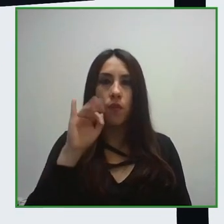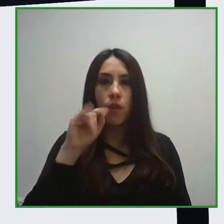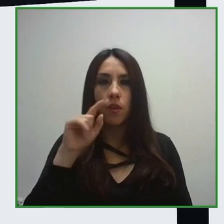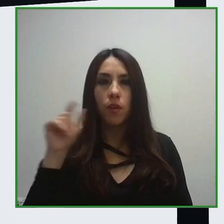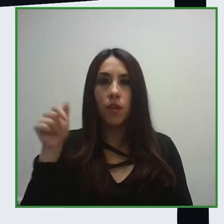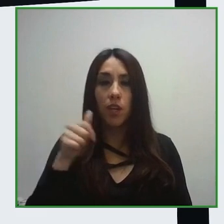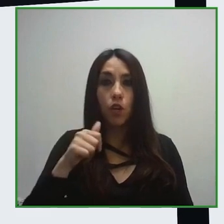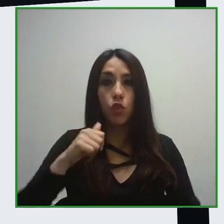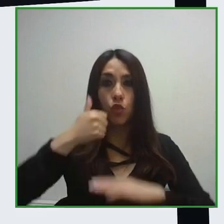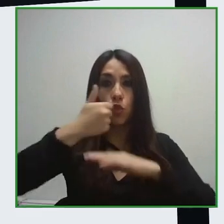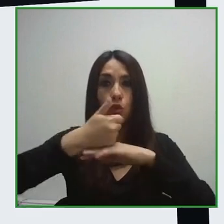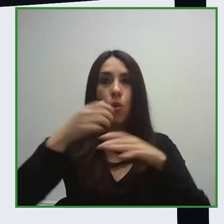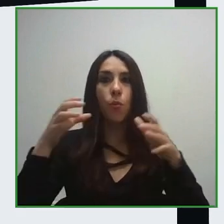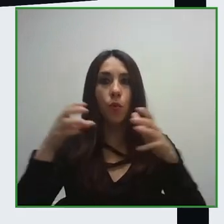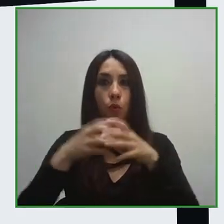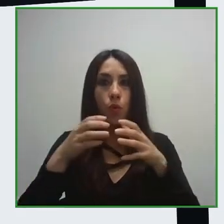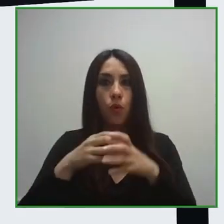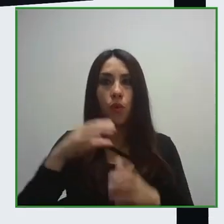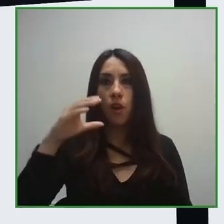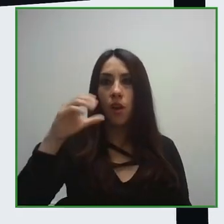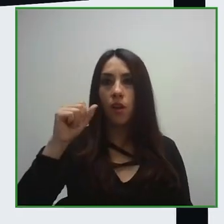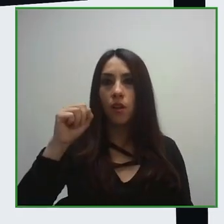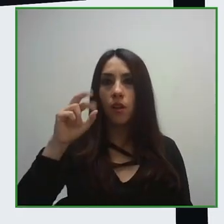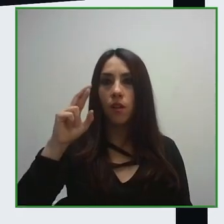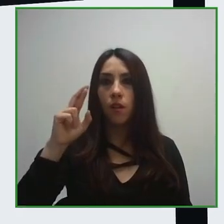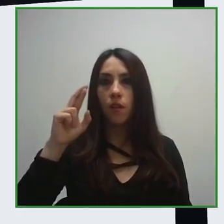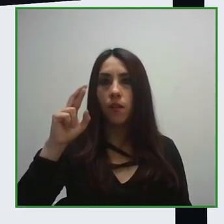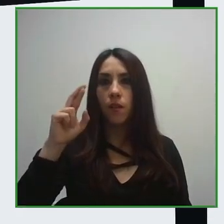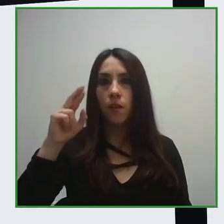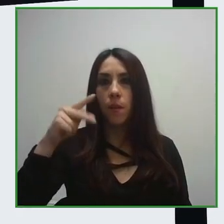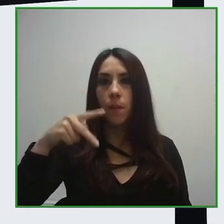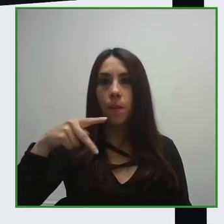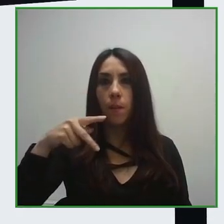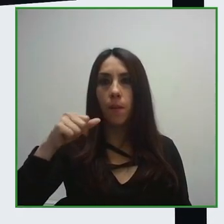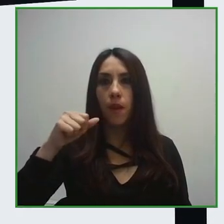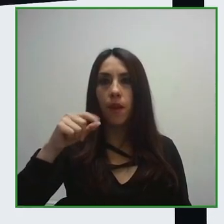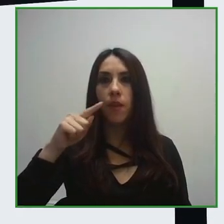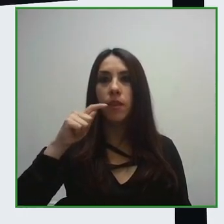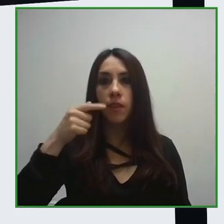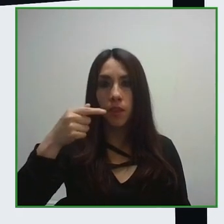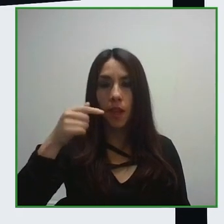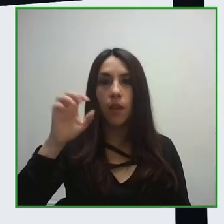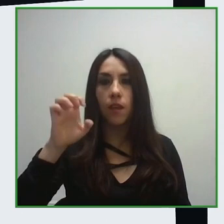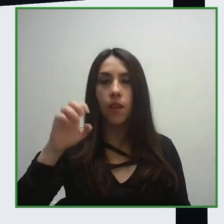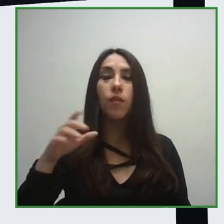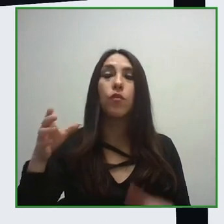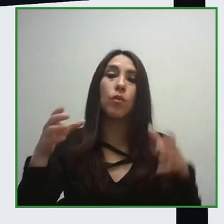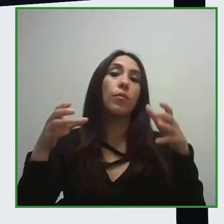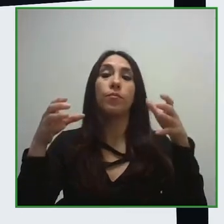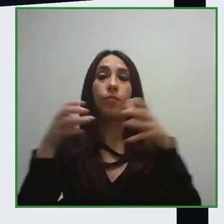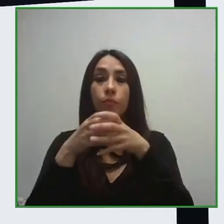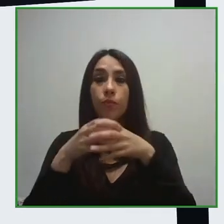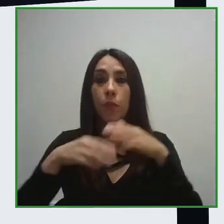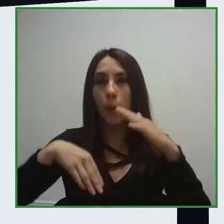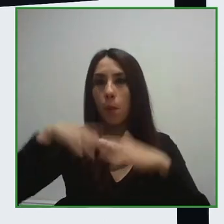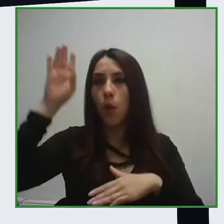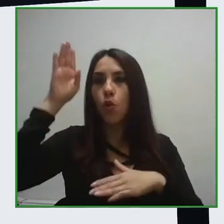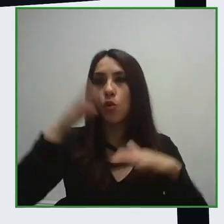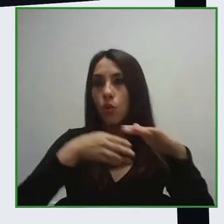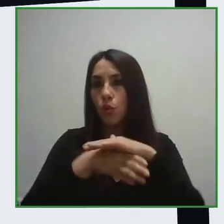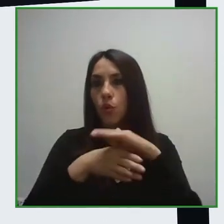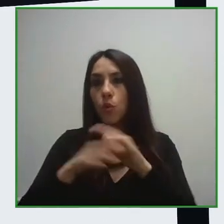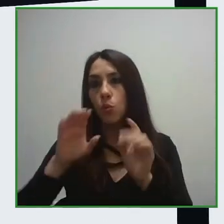una fundación chilena que trabaja para dar mayor acceso a la cultura a todas las personas. Alexander Jensen de